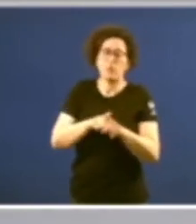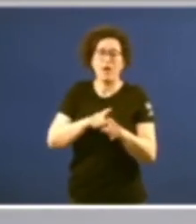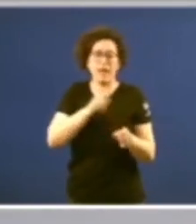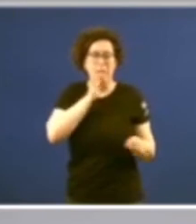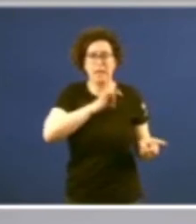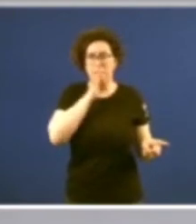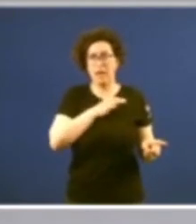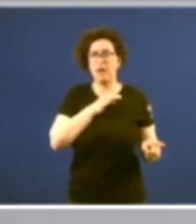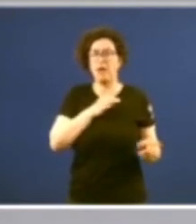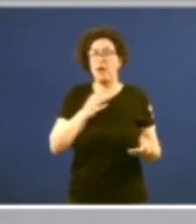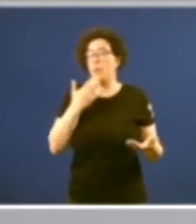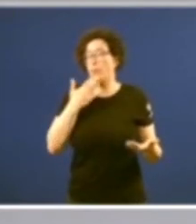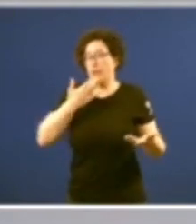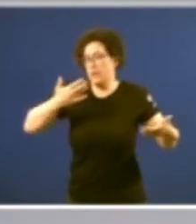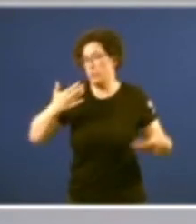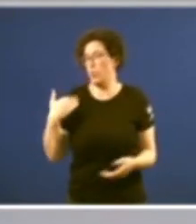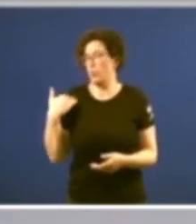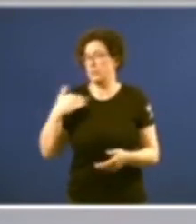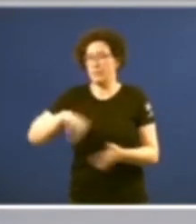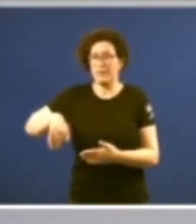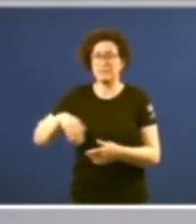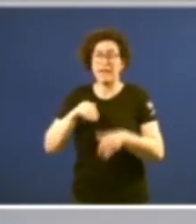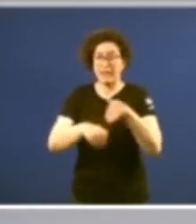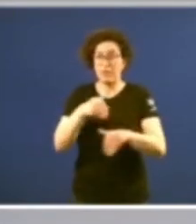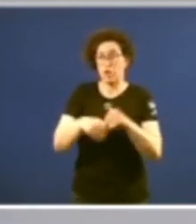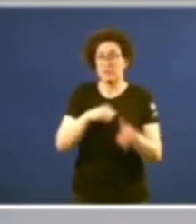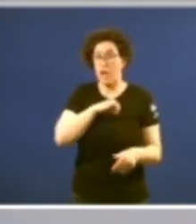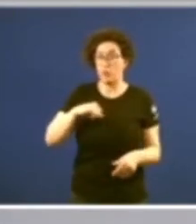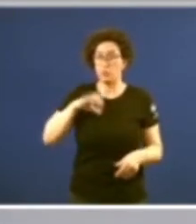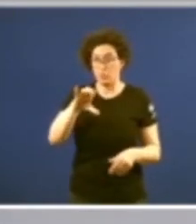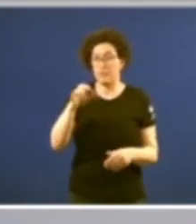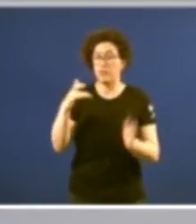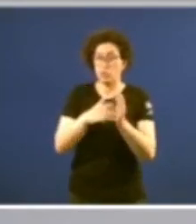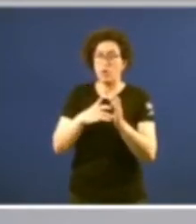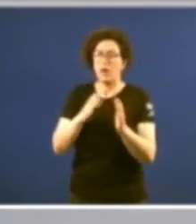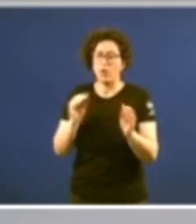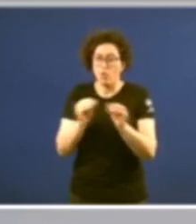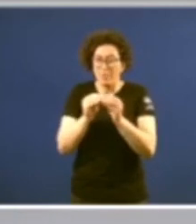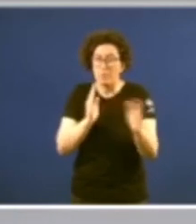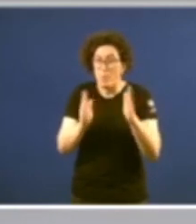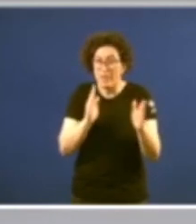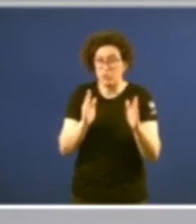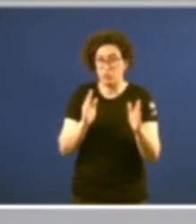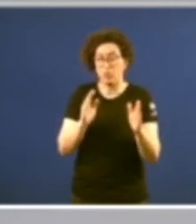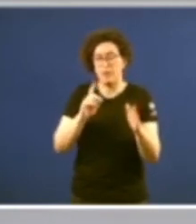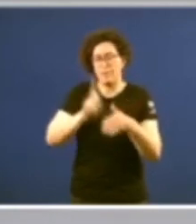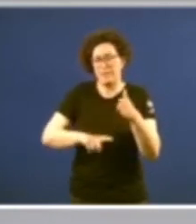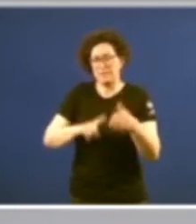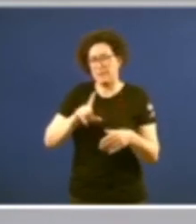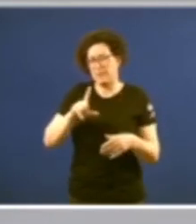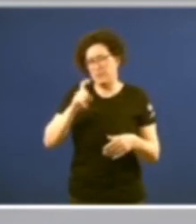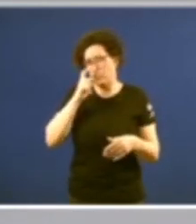e por exemplo nas últimas eleccións autonómicas celebradas en pleno dunha pandemia no mes de xullo do ano